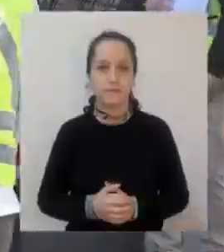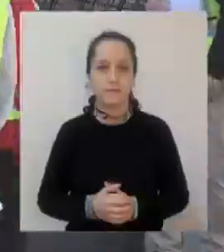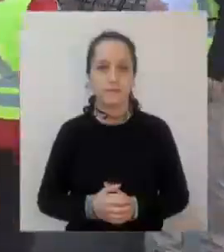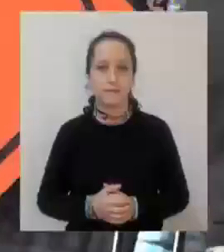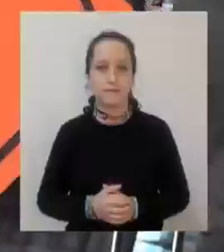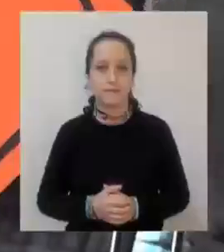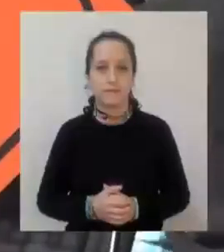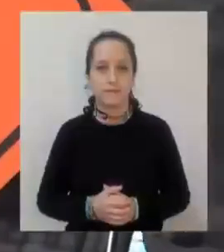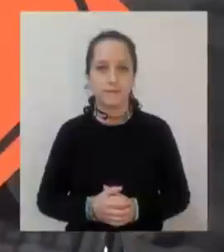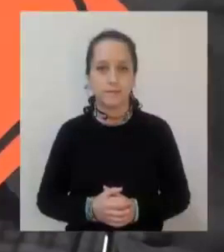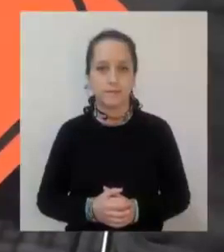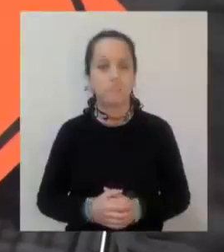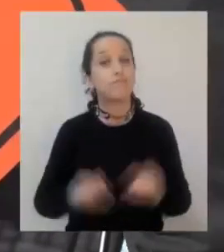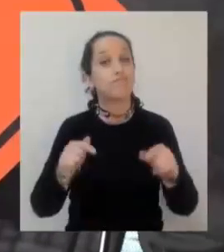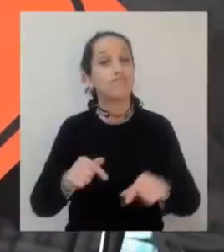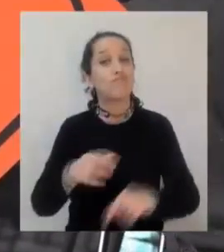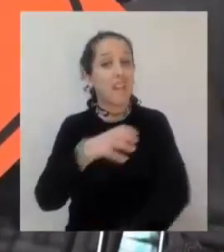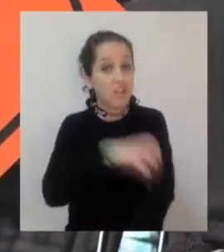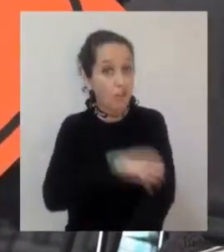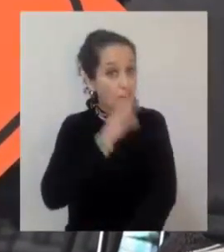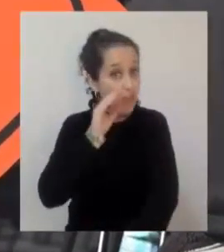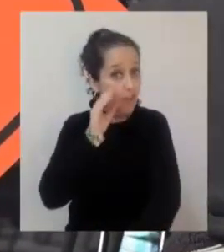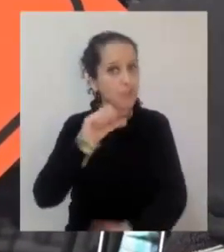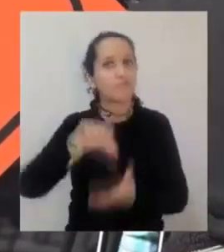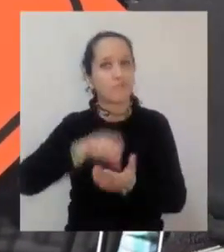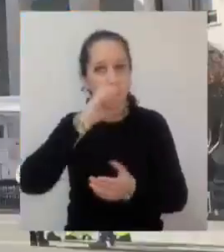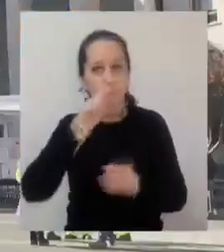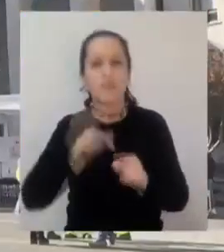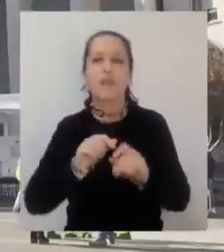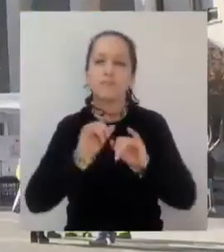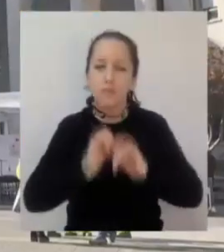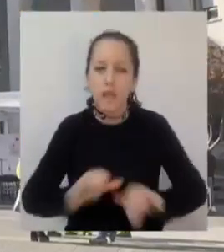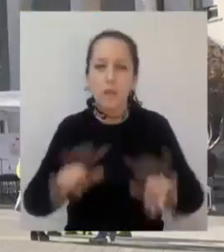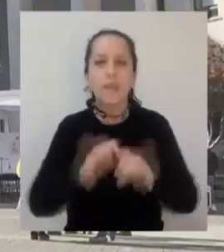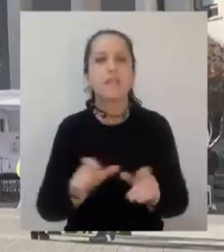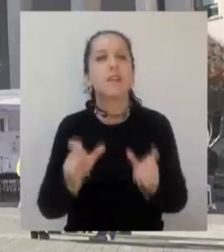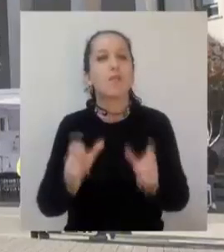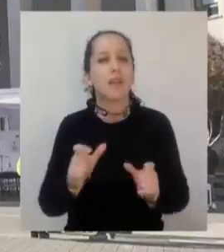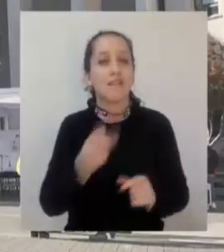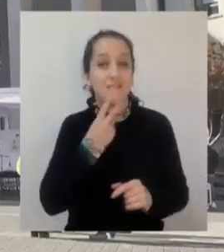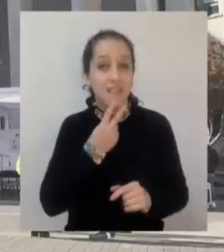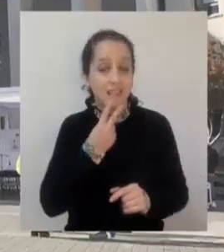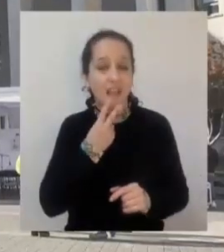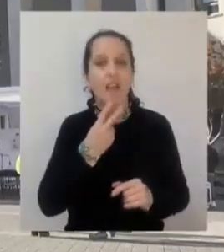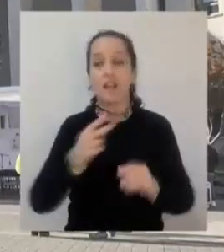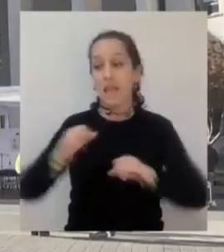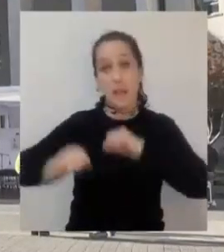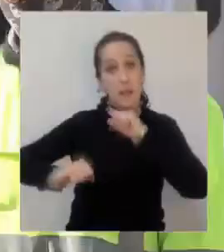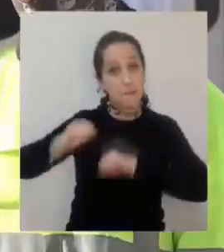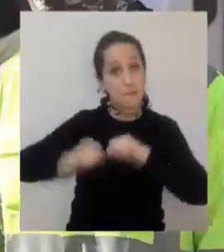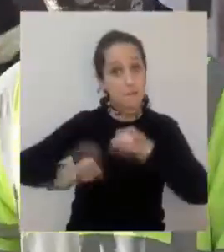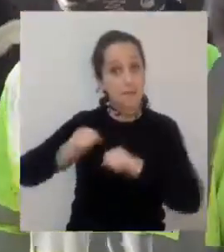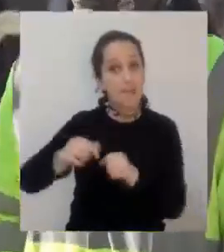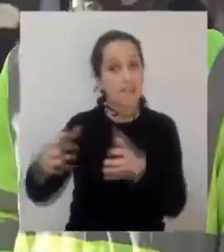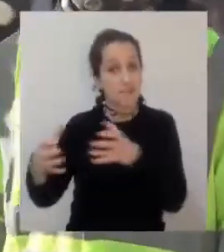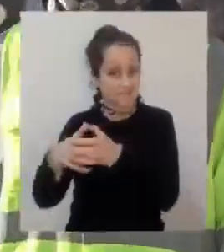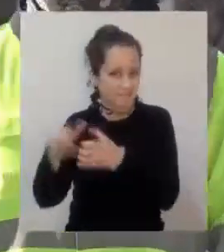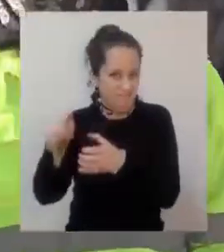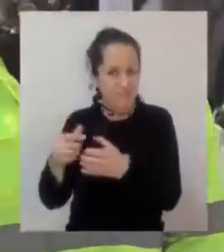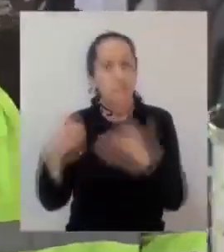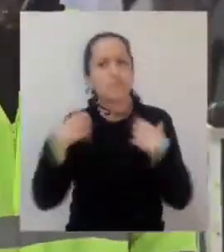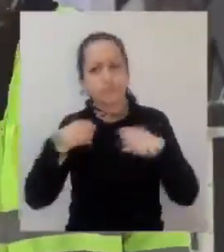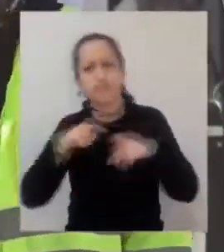Como en su arribo a la región del Bío Bío la campaña Seguridad Vital liderada por la empresa de infraestructura vial y urbana B2Mix